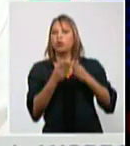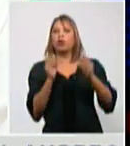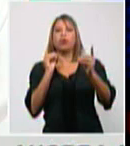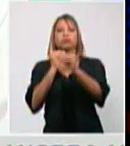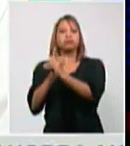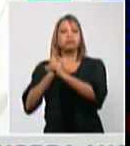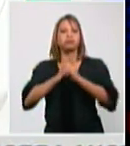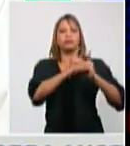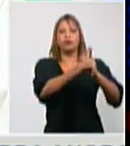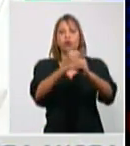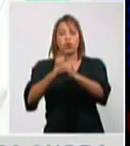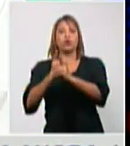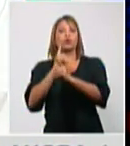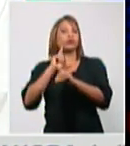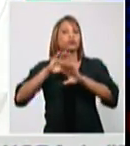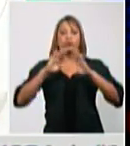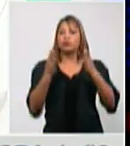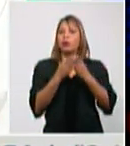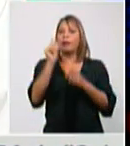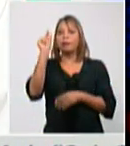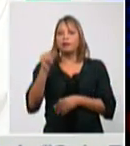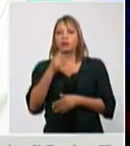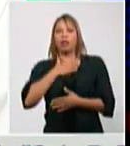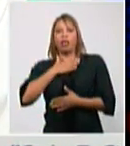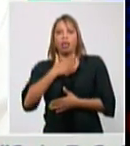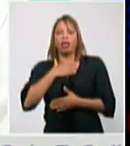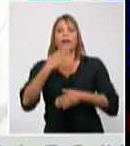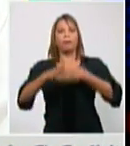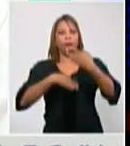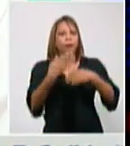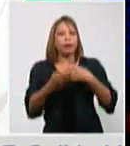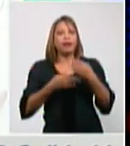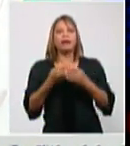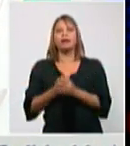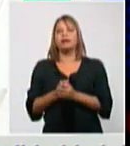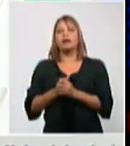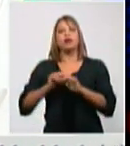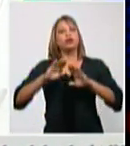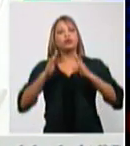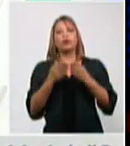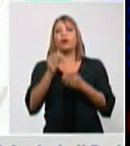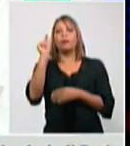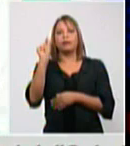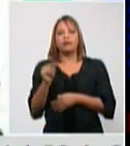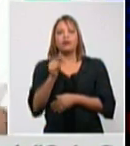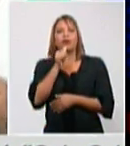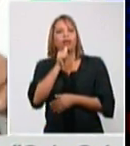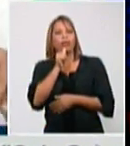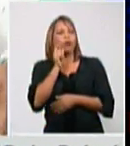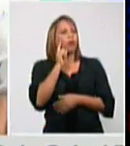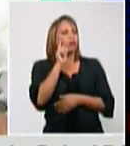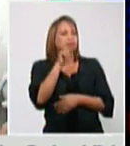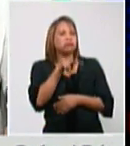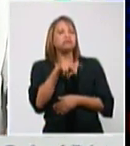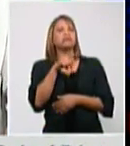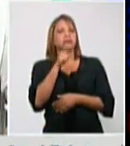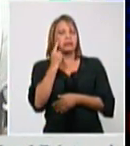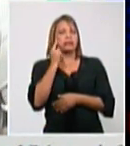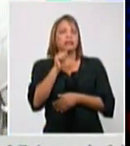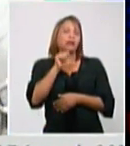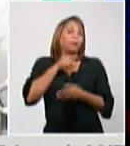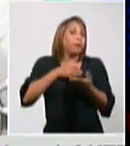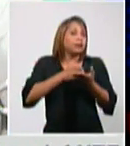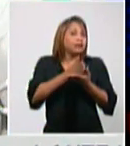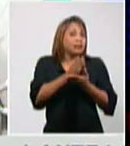personas que tienen un cuadro respiratorio, se estudian todos los sospechosos. Entonces, por estas vías es que,